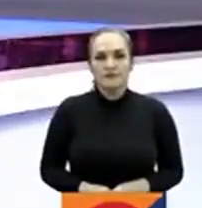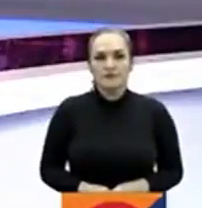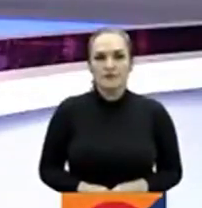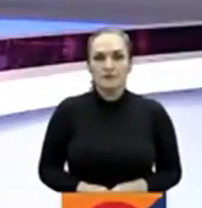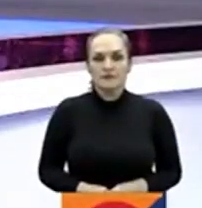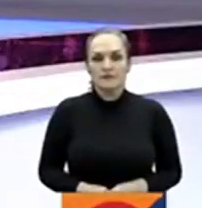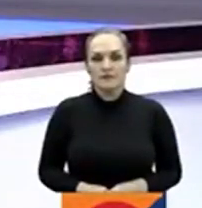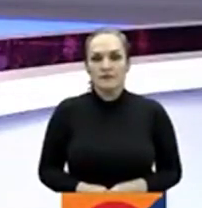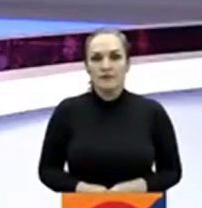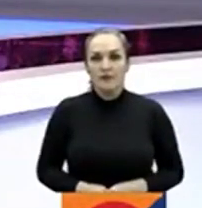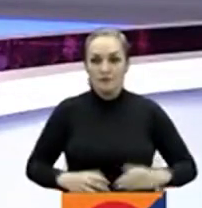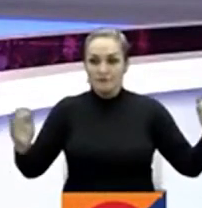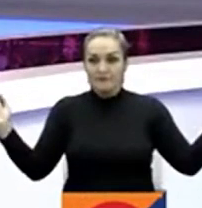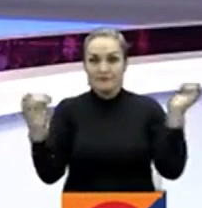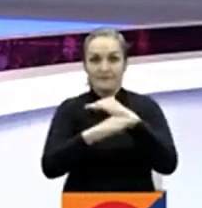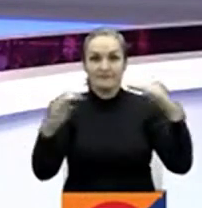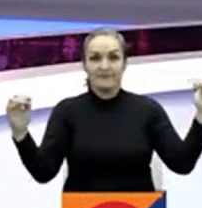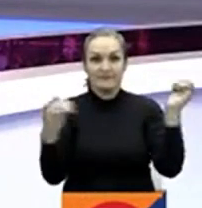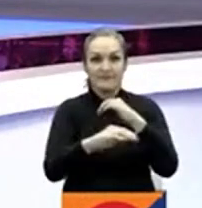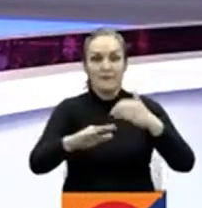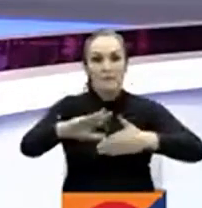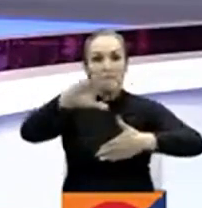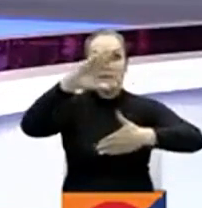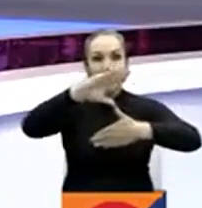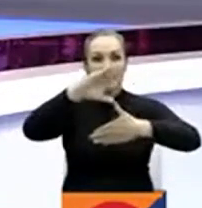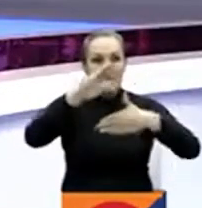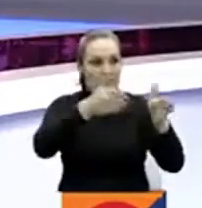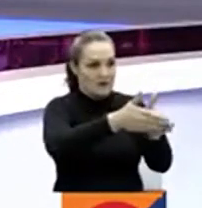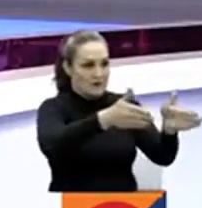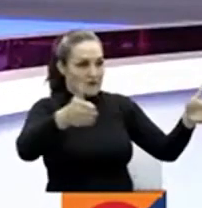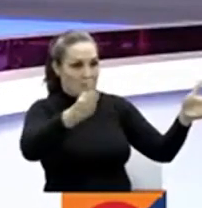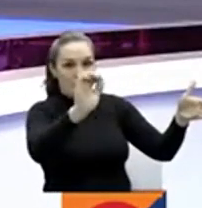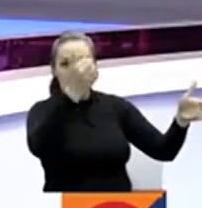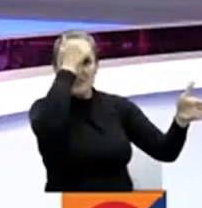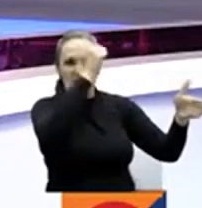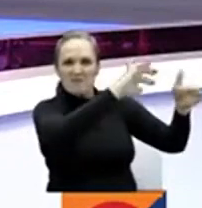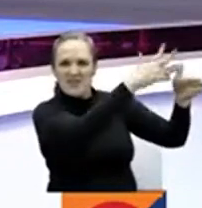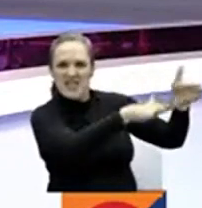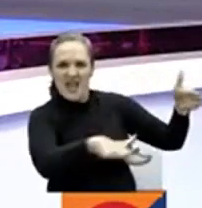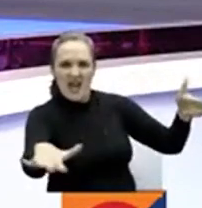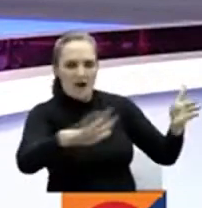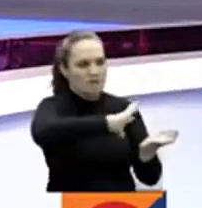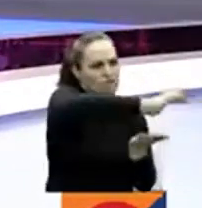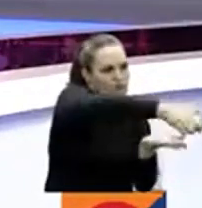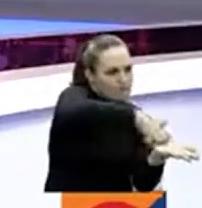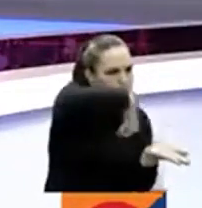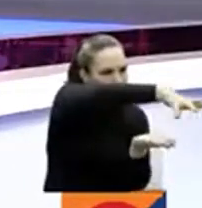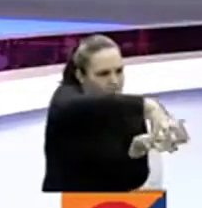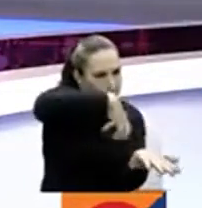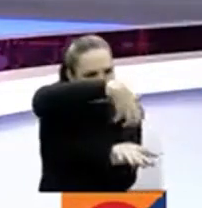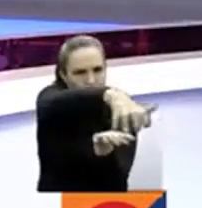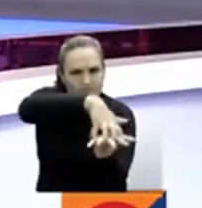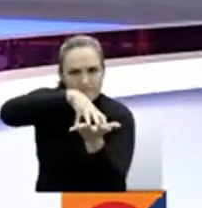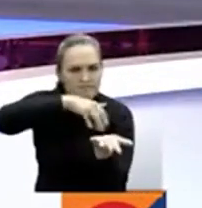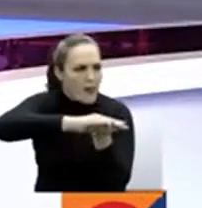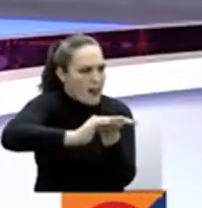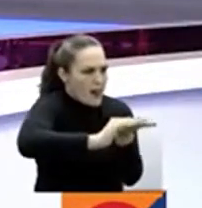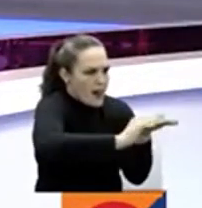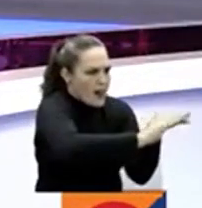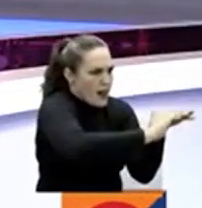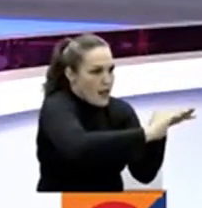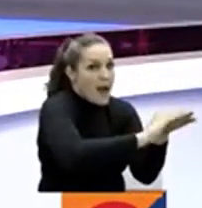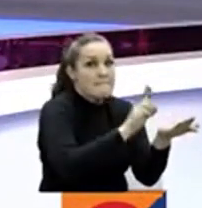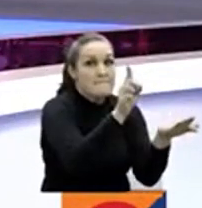En la vía Panamericana continúan los trabajos de remoción de tierra. Los transportadores afirman que con las lluvias, las vías alternas se